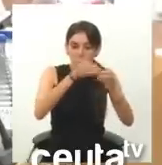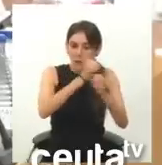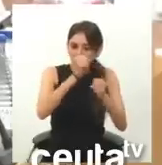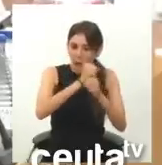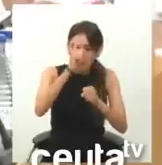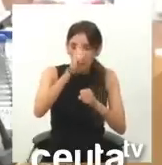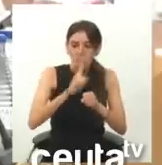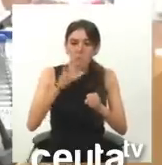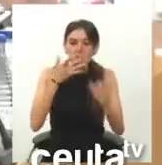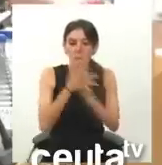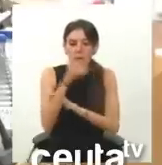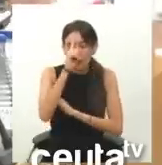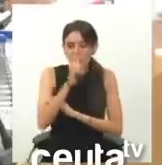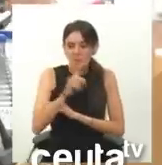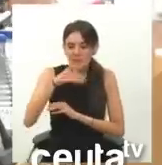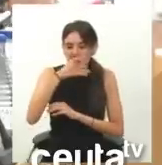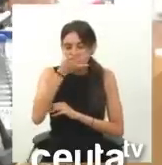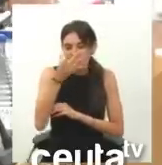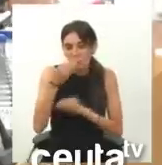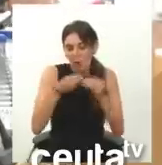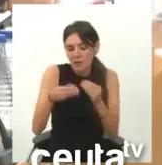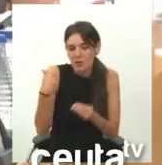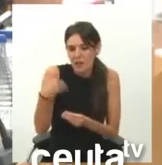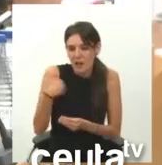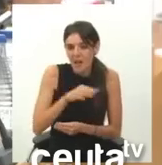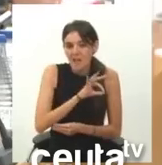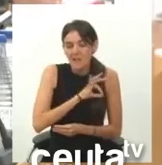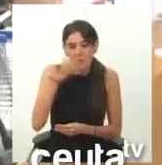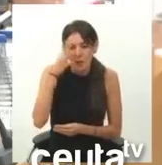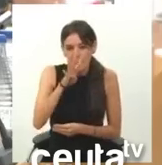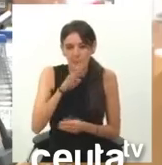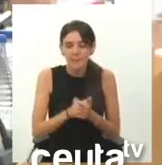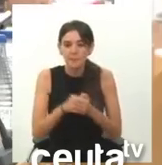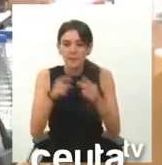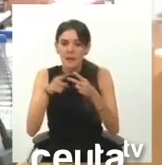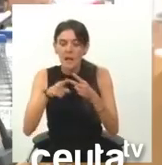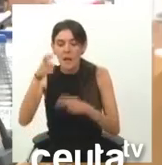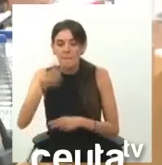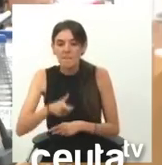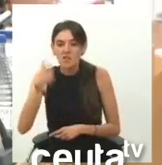pues no voy a entrar más al trapo. Ya ha hecho usted hoy el ridículo suficiente por hoy, señora Amed. Respecto al señor Mustafa,